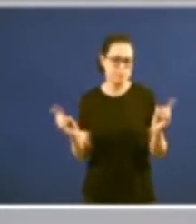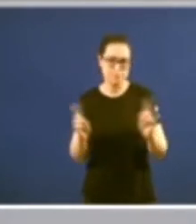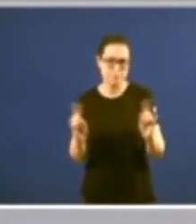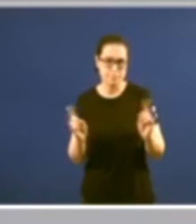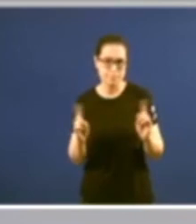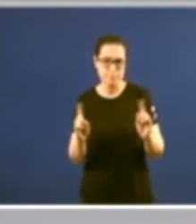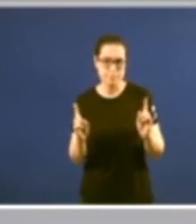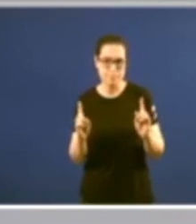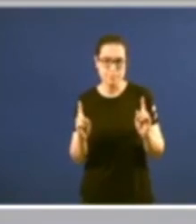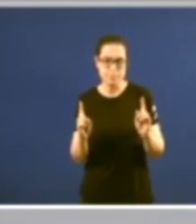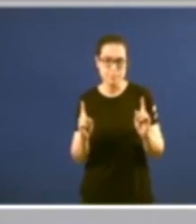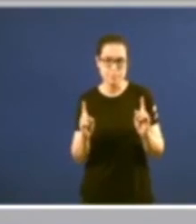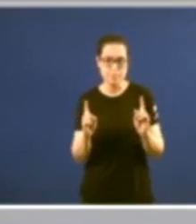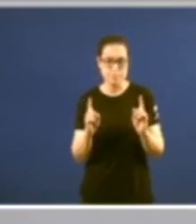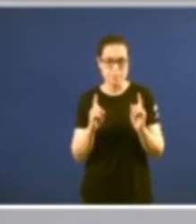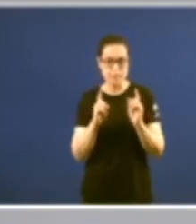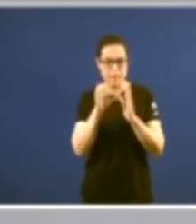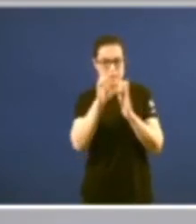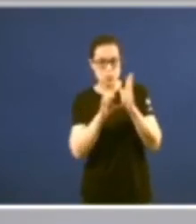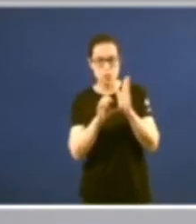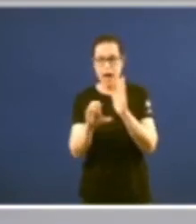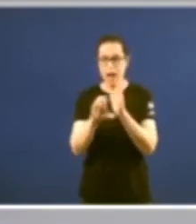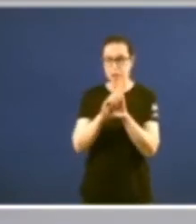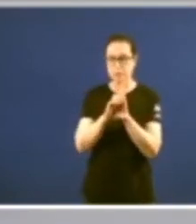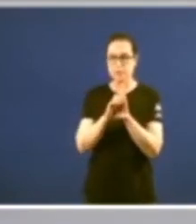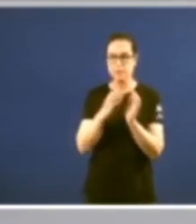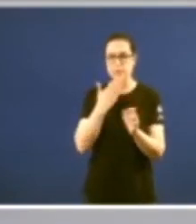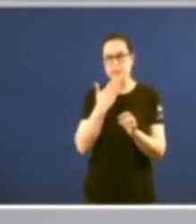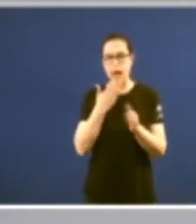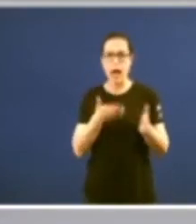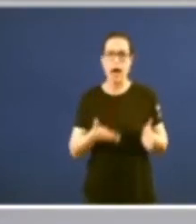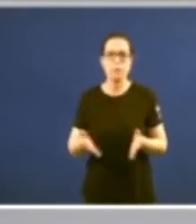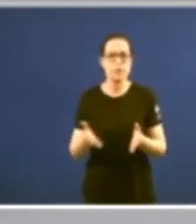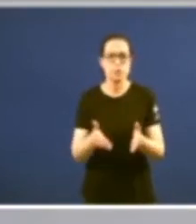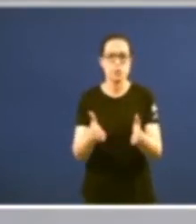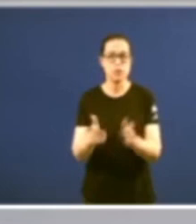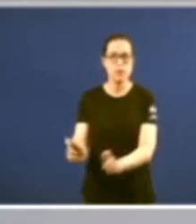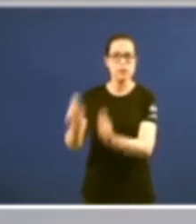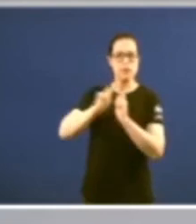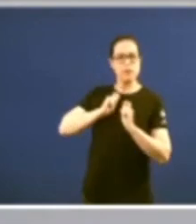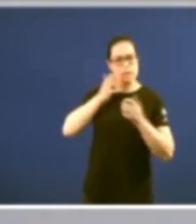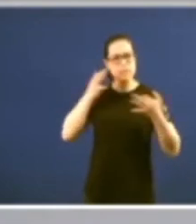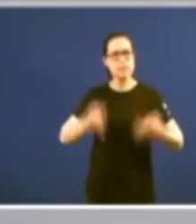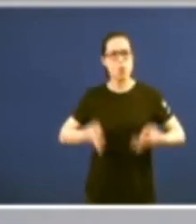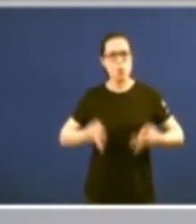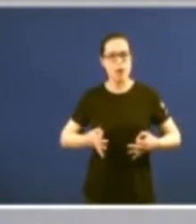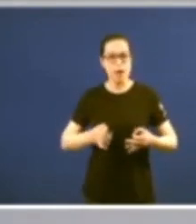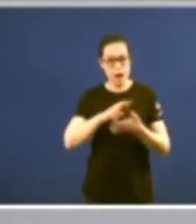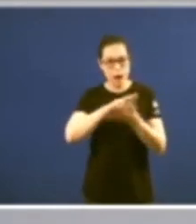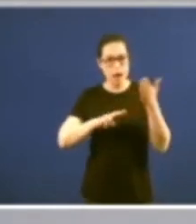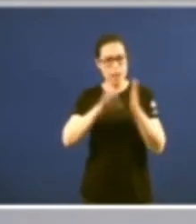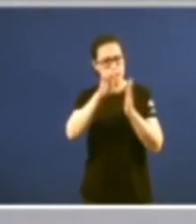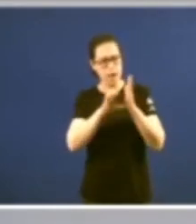perenne son camiños camiños por los que transitar de maneira segura Galicia camiña segura